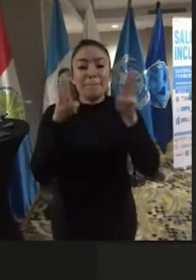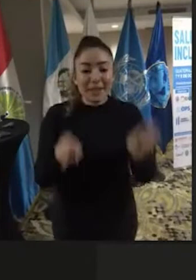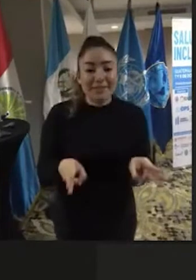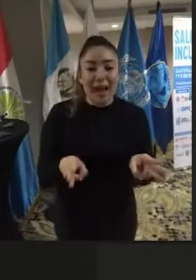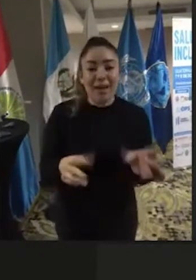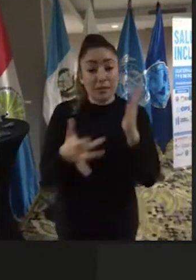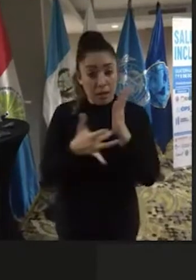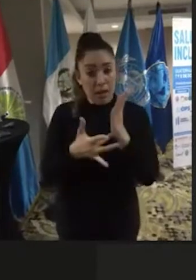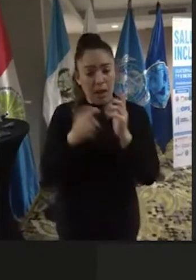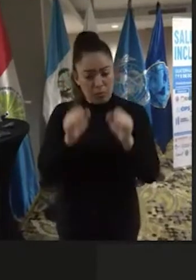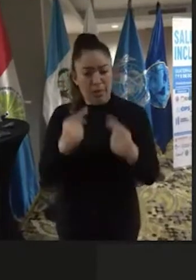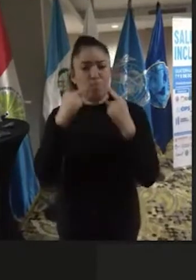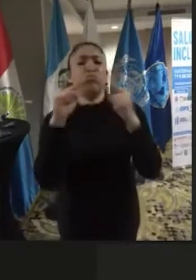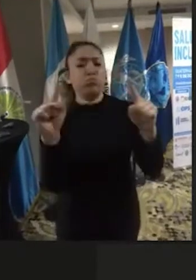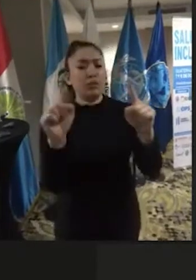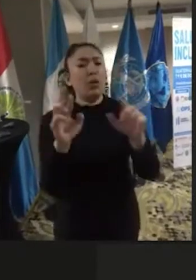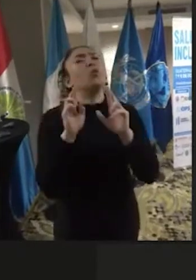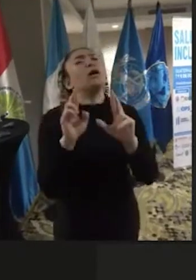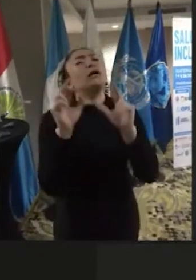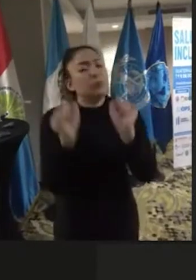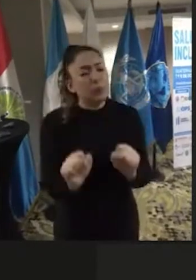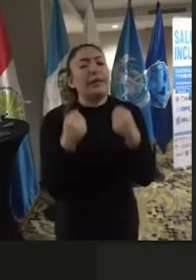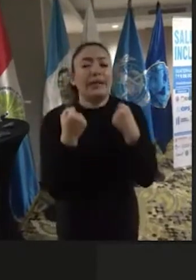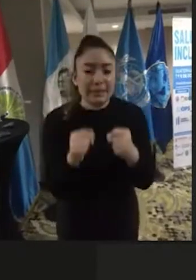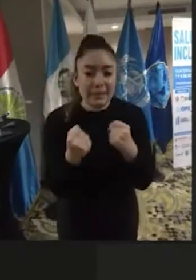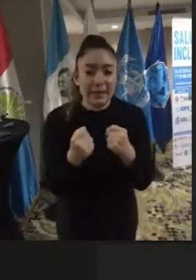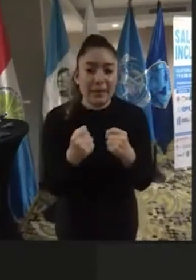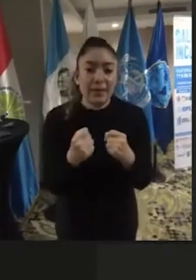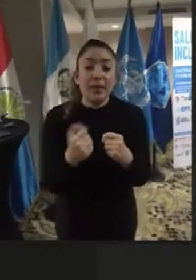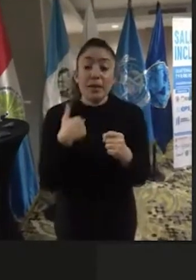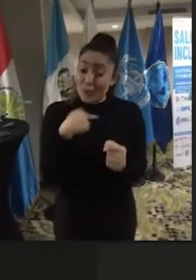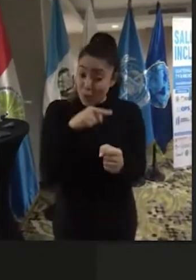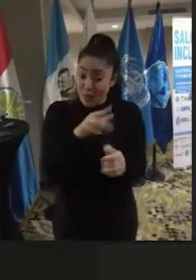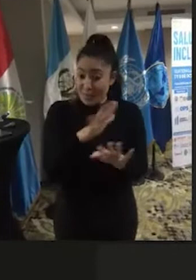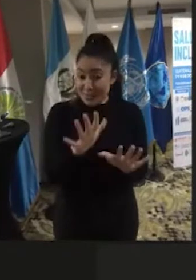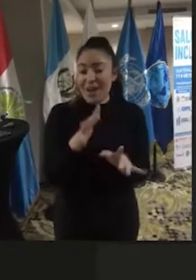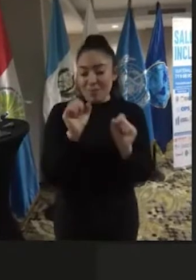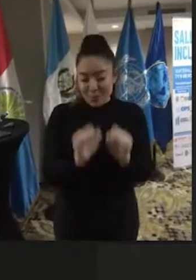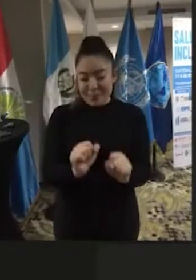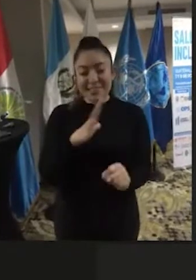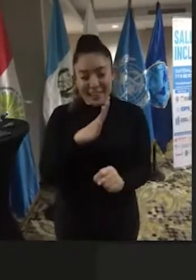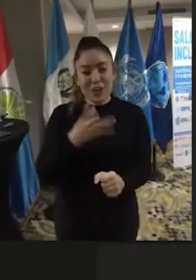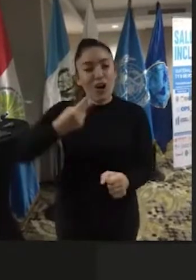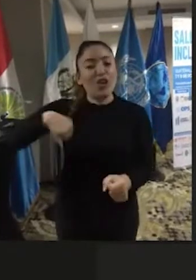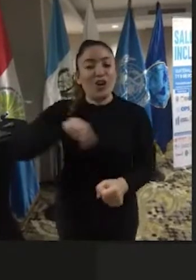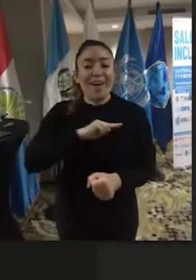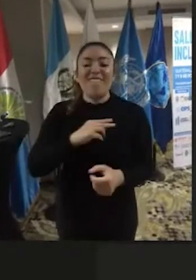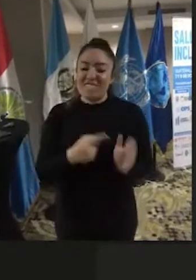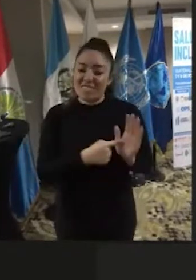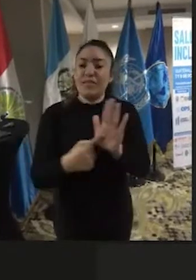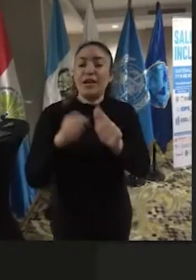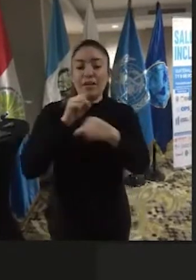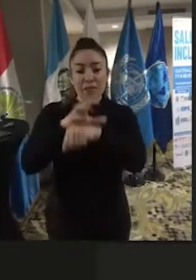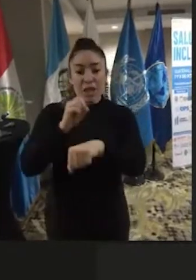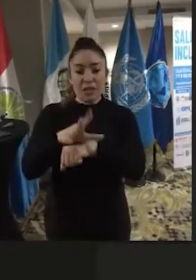sea publicada sea Ojalá se pudiera realizar y con eso estaríamos nosotros haciendo referencia